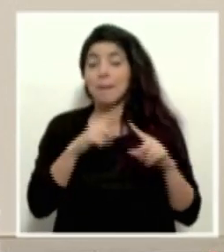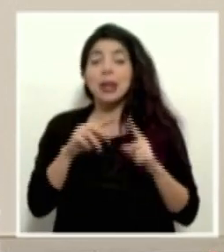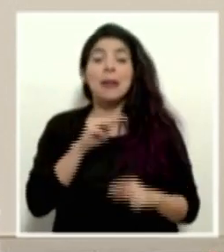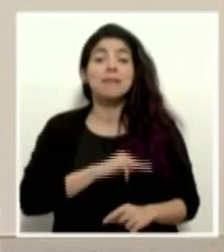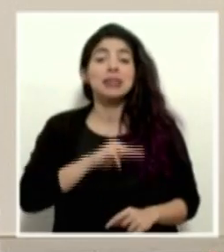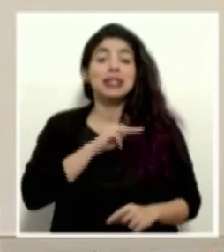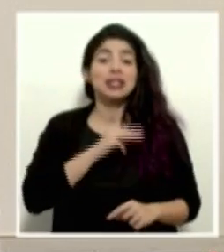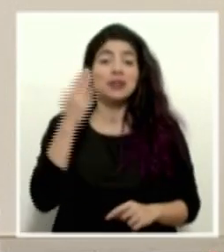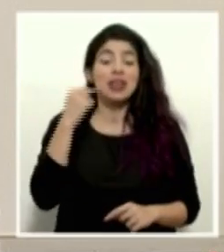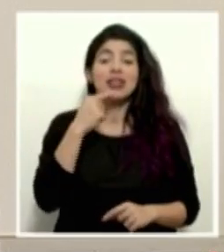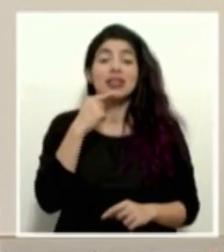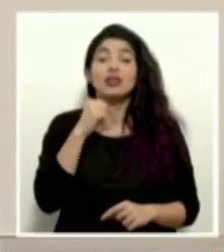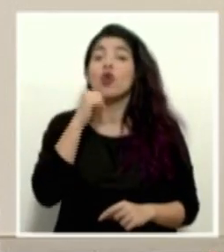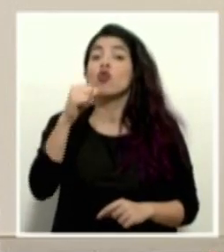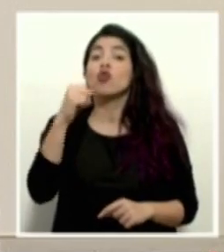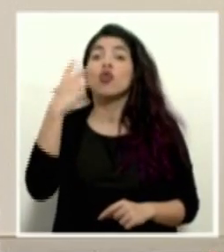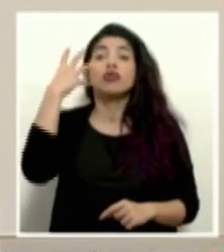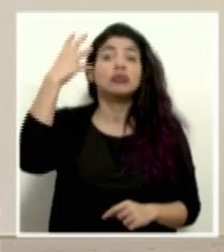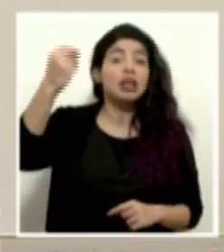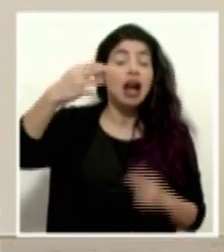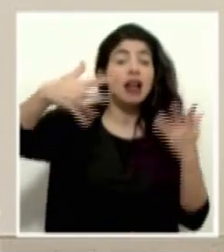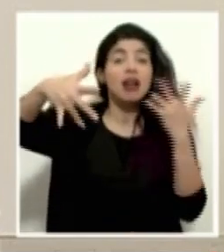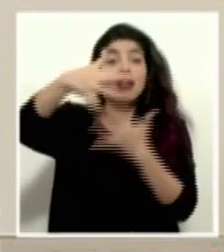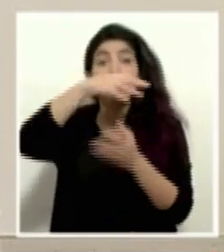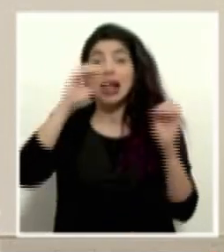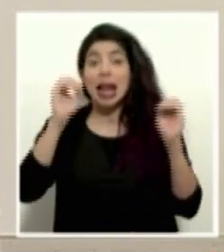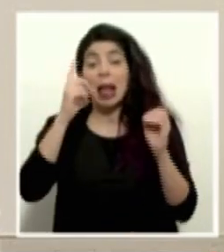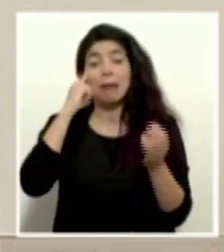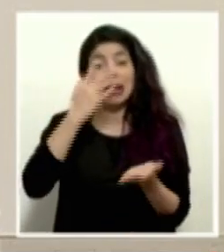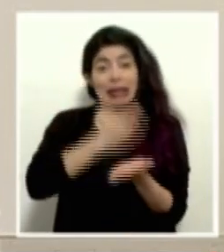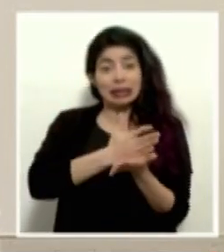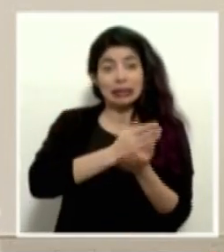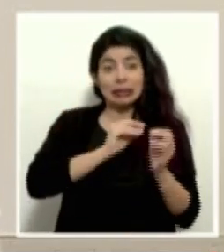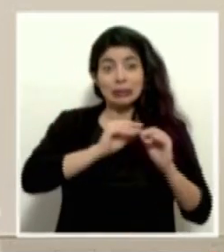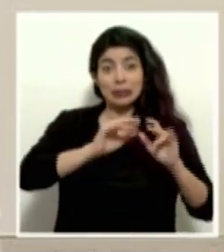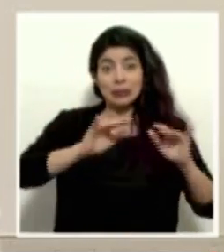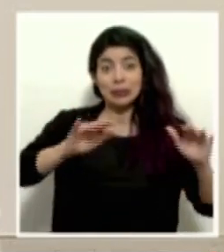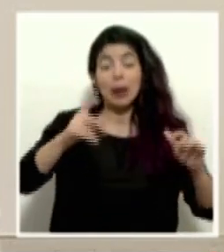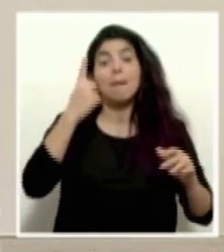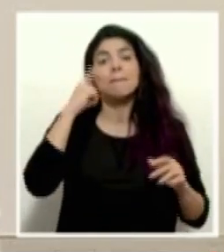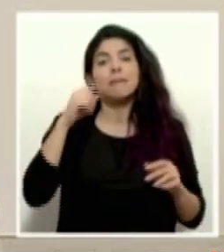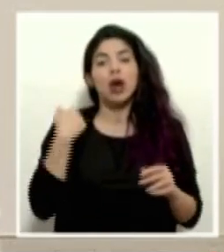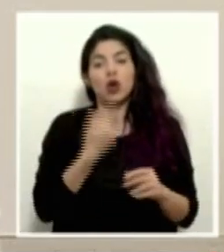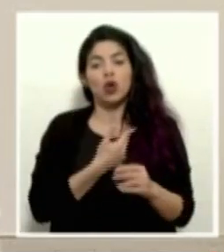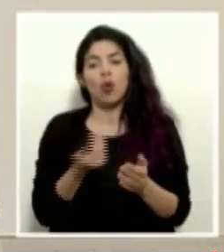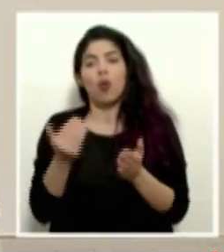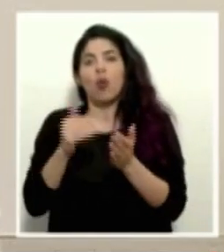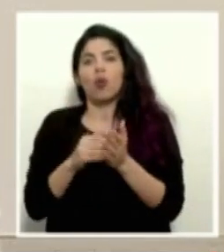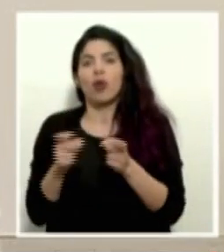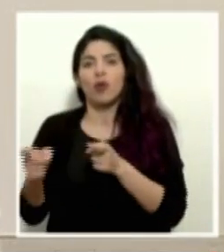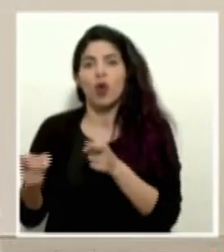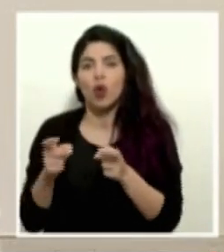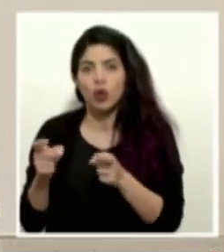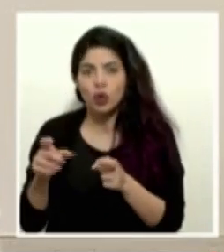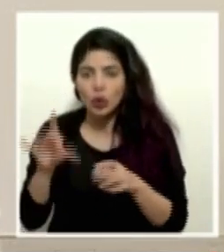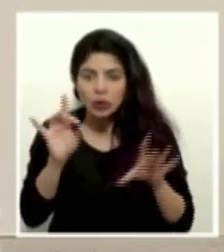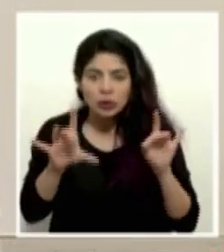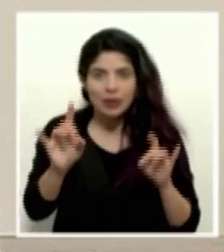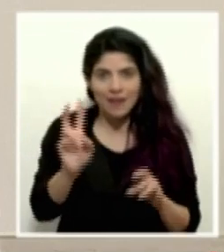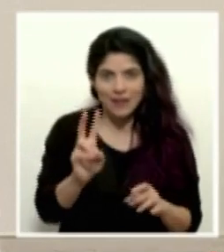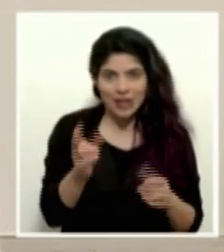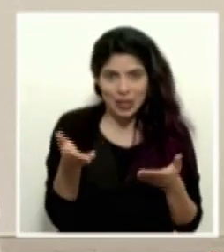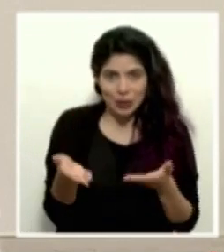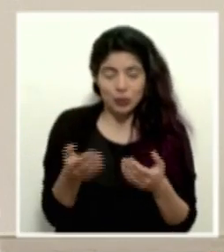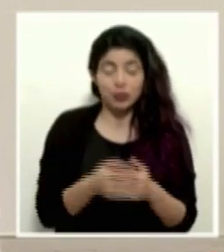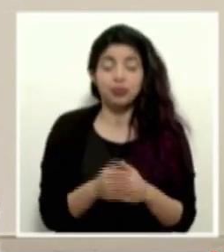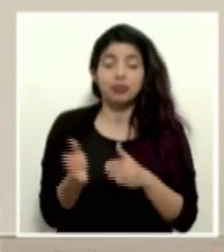misión que hablábamos de no movilizarnos, de disminuir las cadenas de transmisión, lo que busca es volver a tener control sobre el virus. Con respecto a los